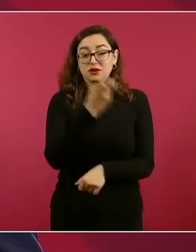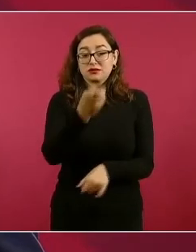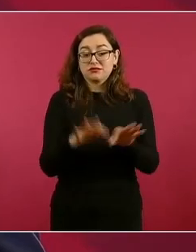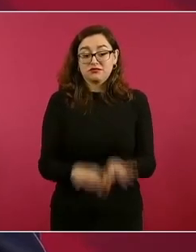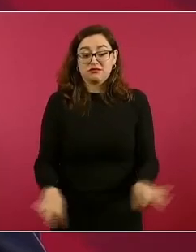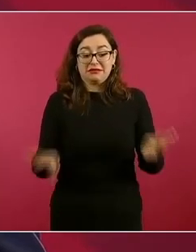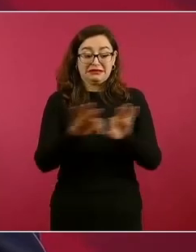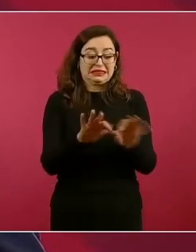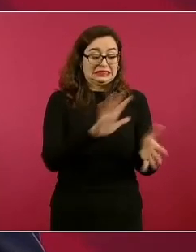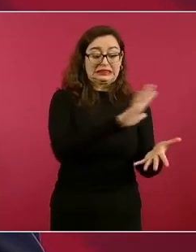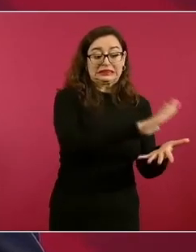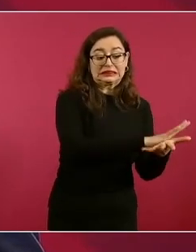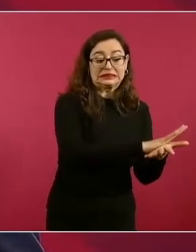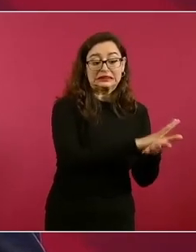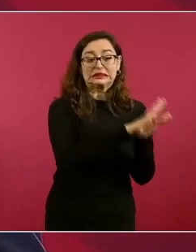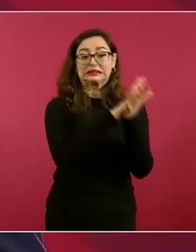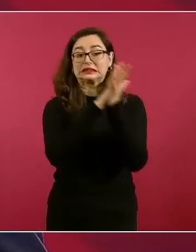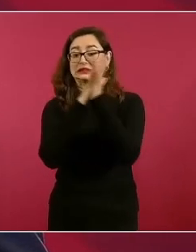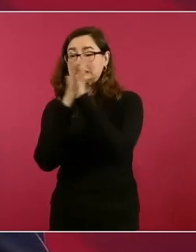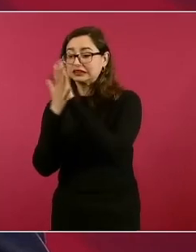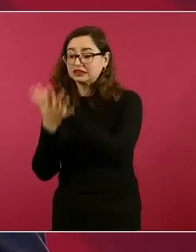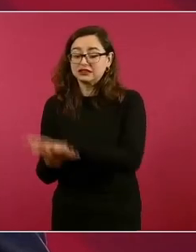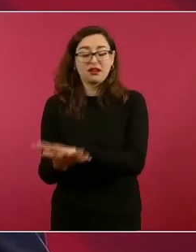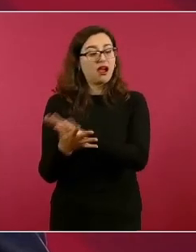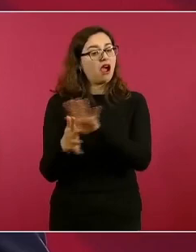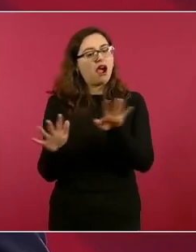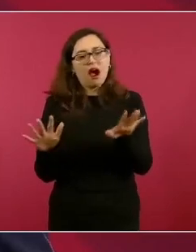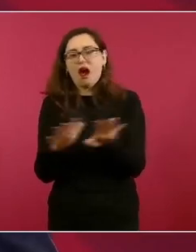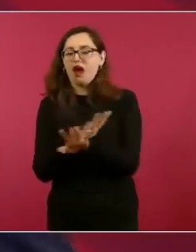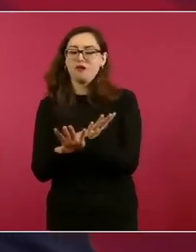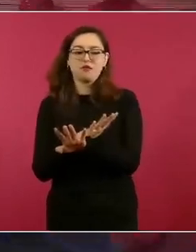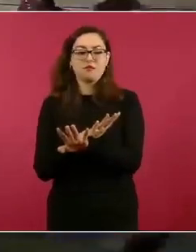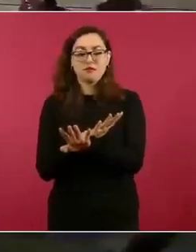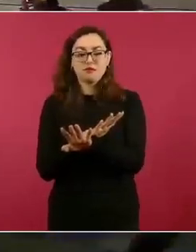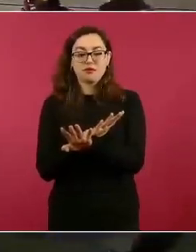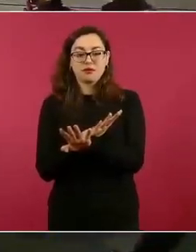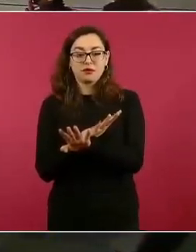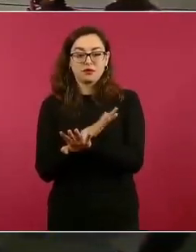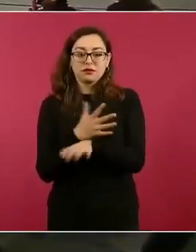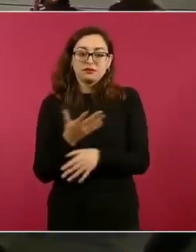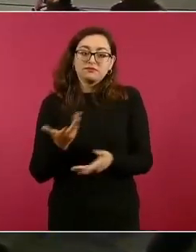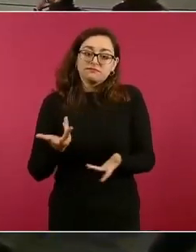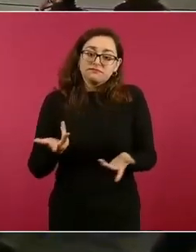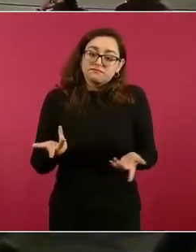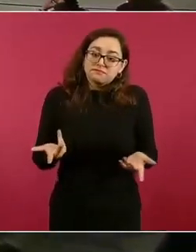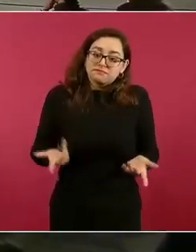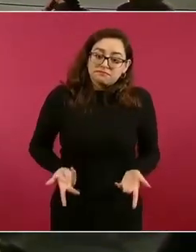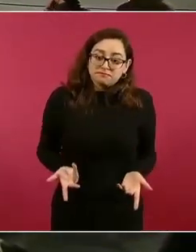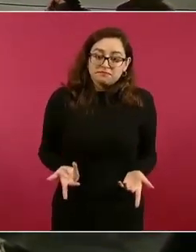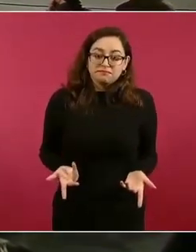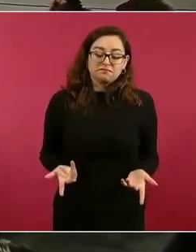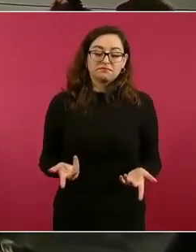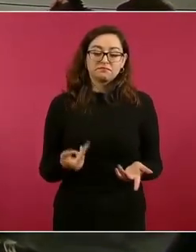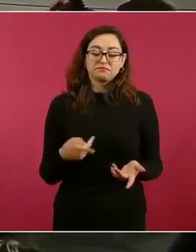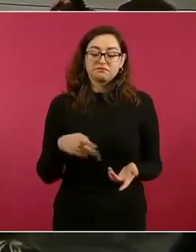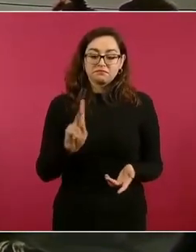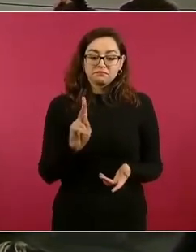pero esto no podría